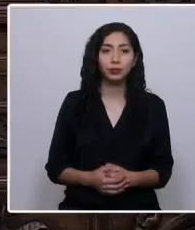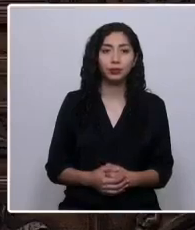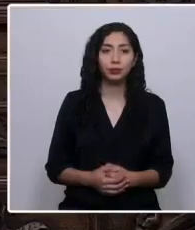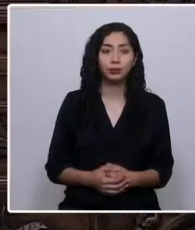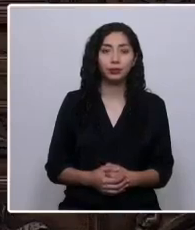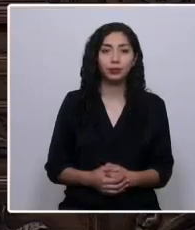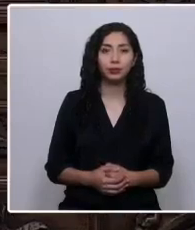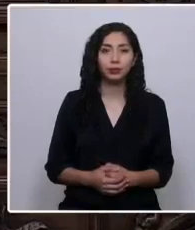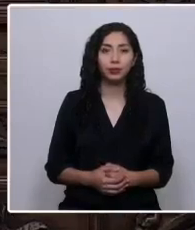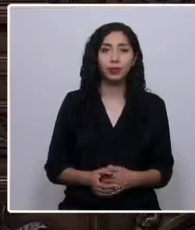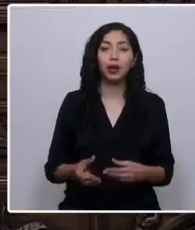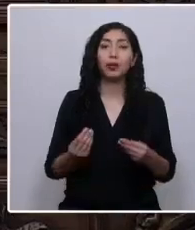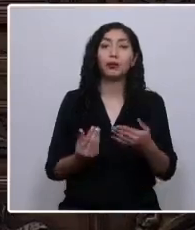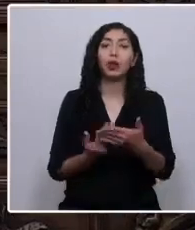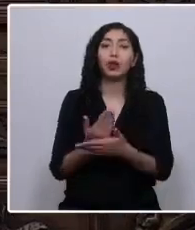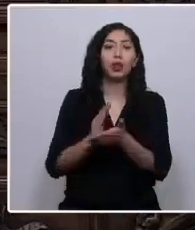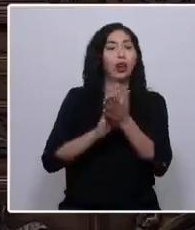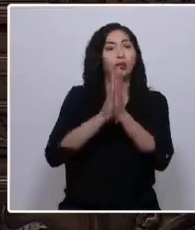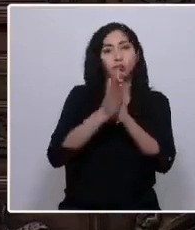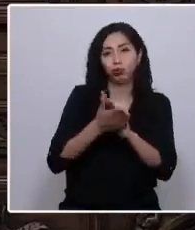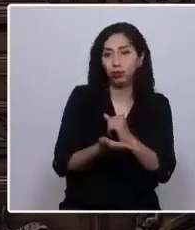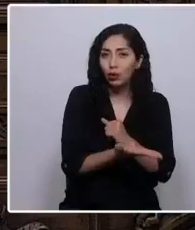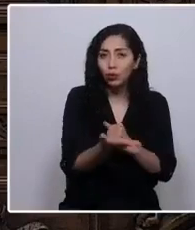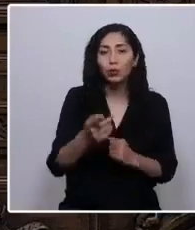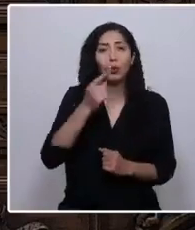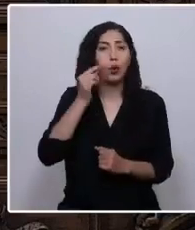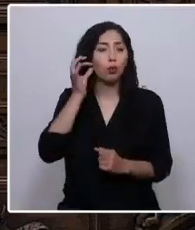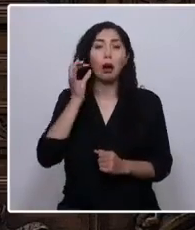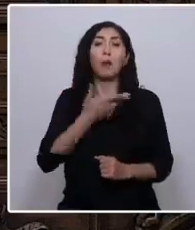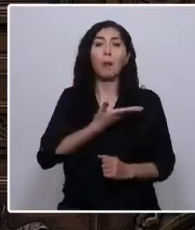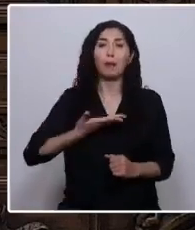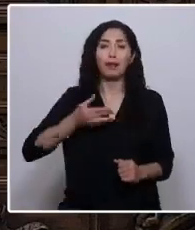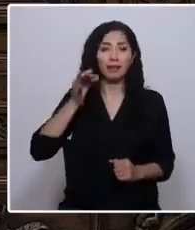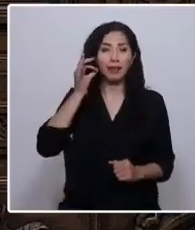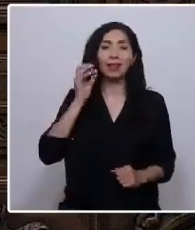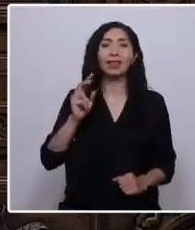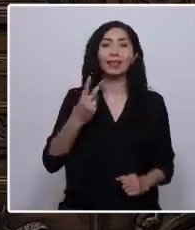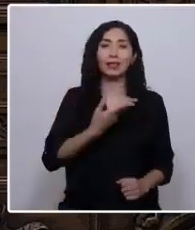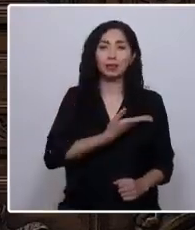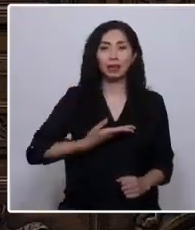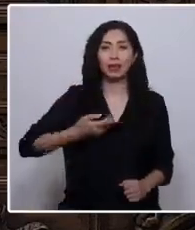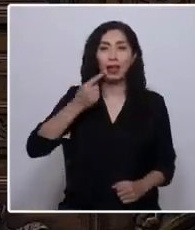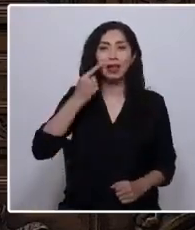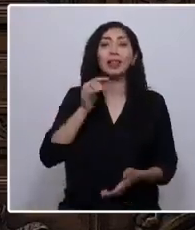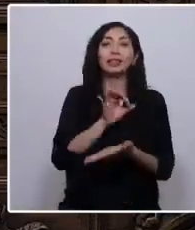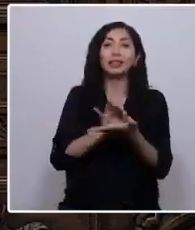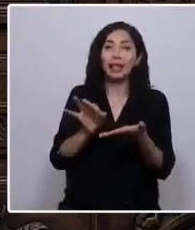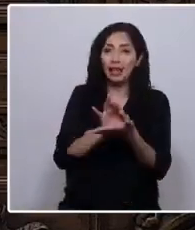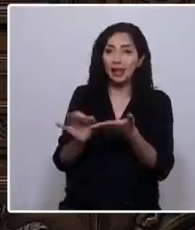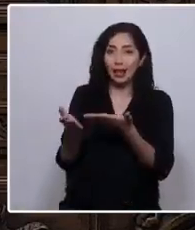Buenos días a todos, a todas, señora Presidenta, señor Vicepresidente, señor Secretario.